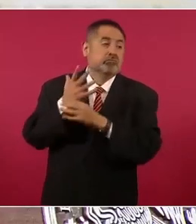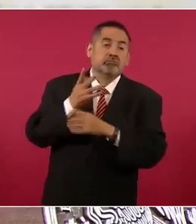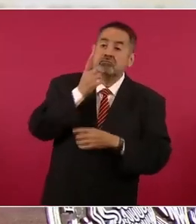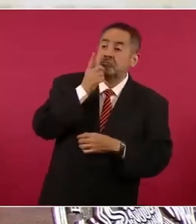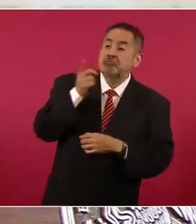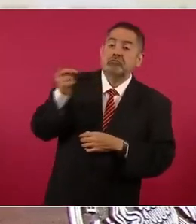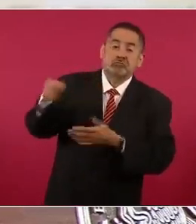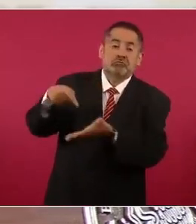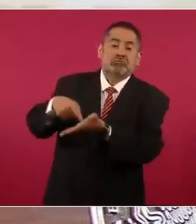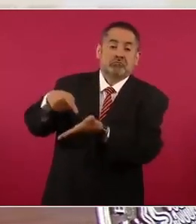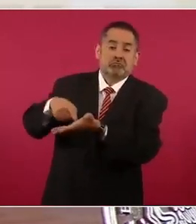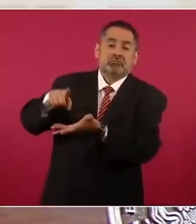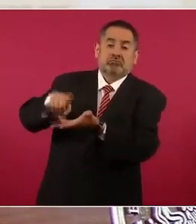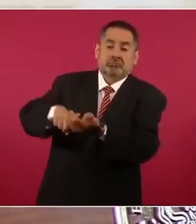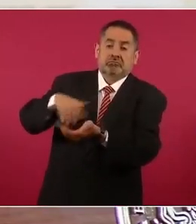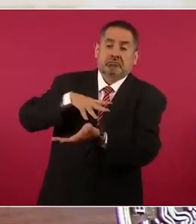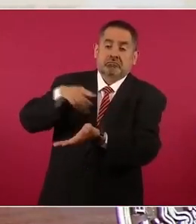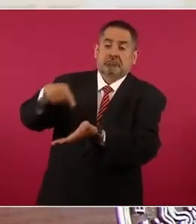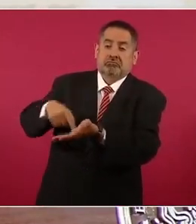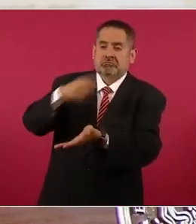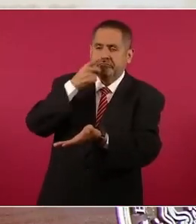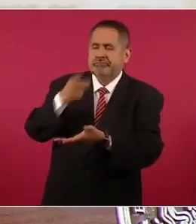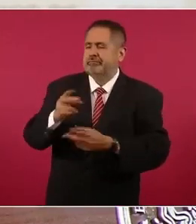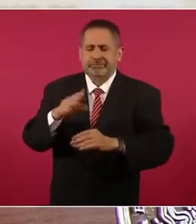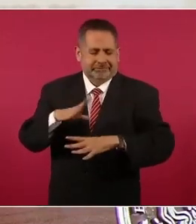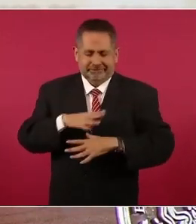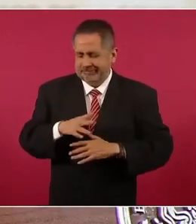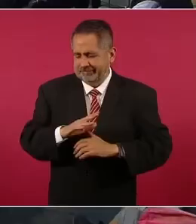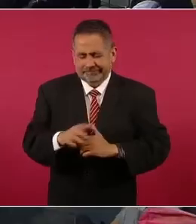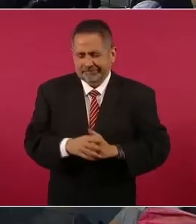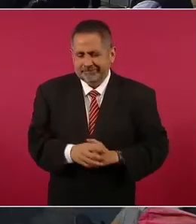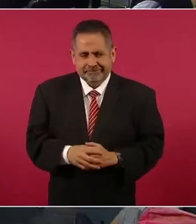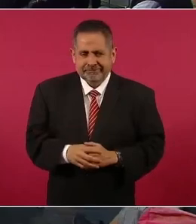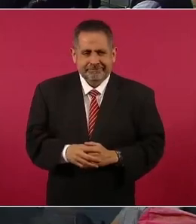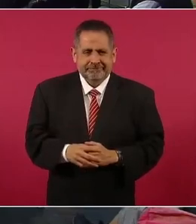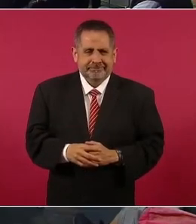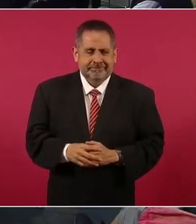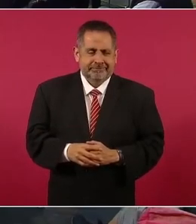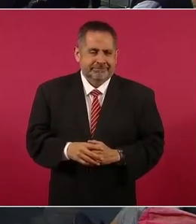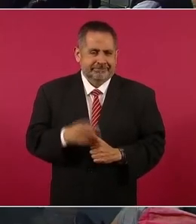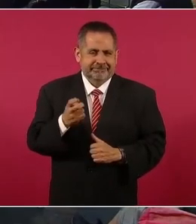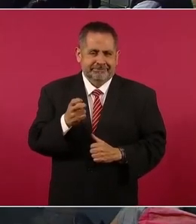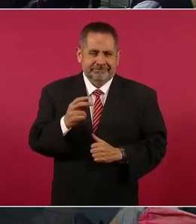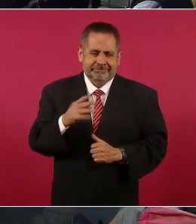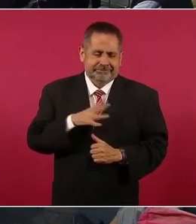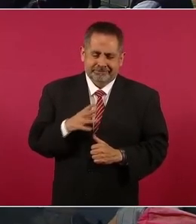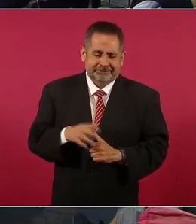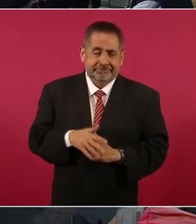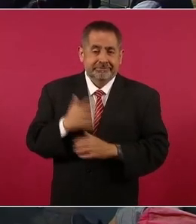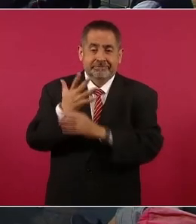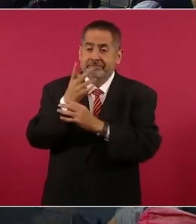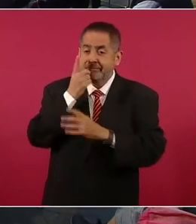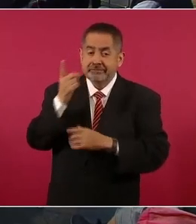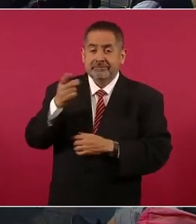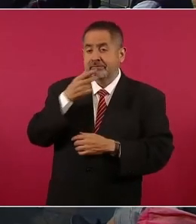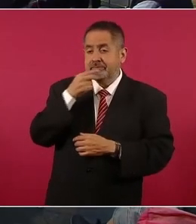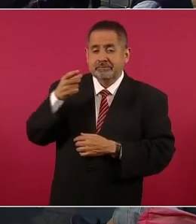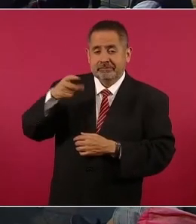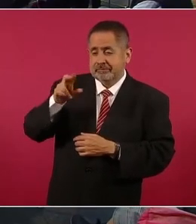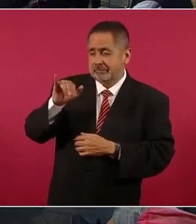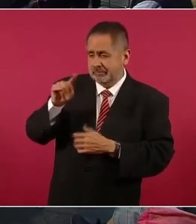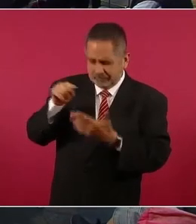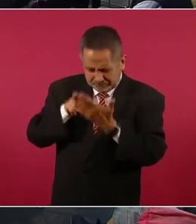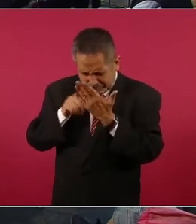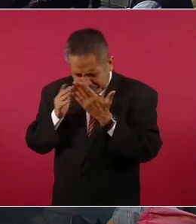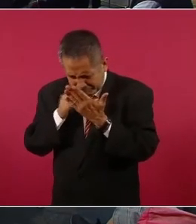que eso dijo el Quijote y no está